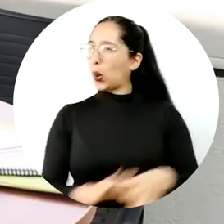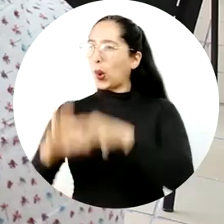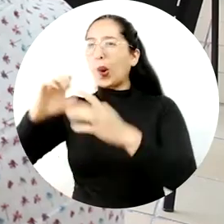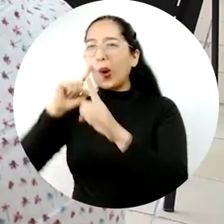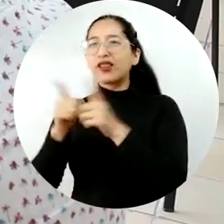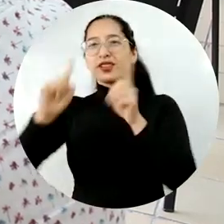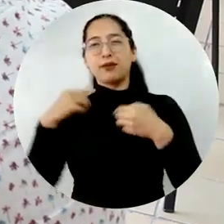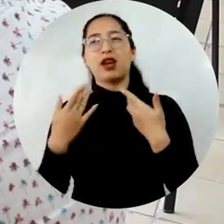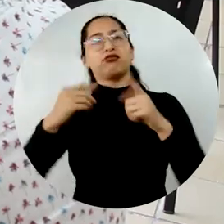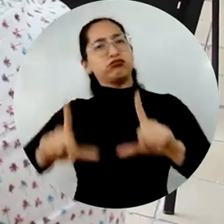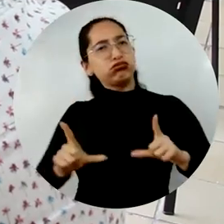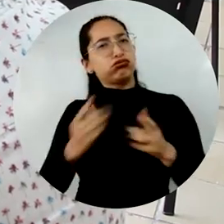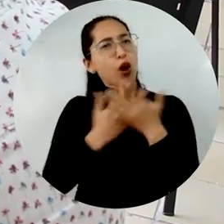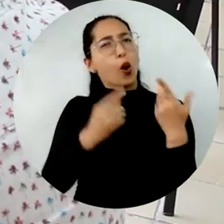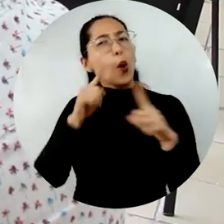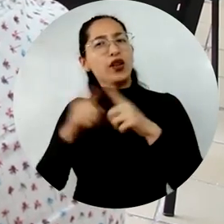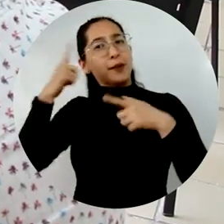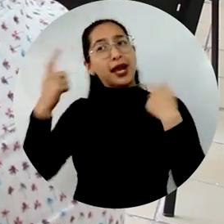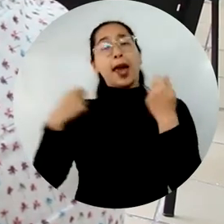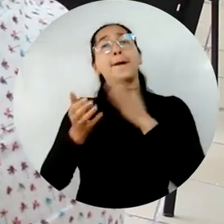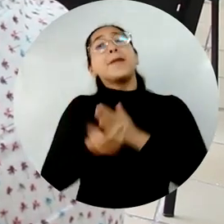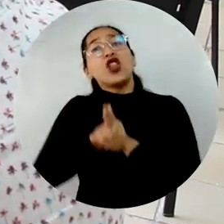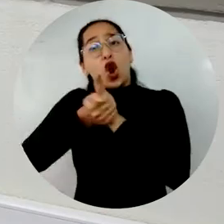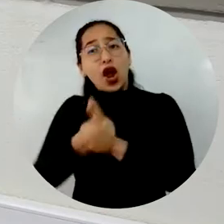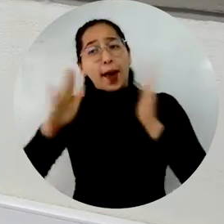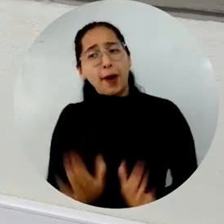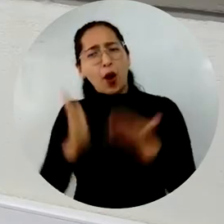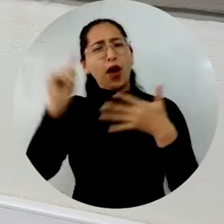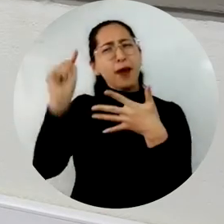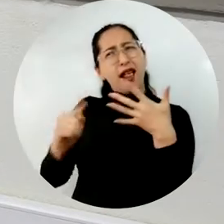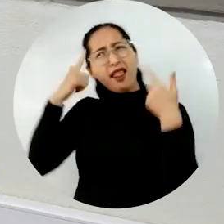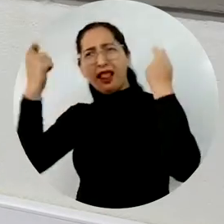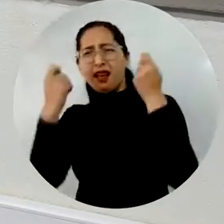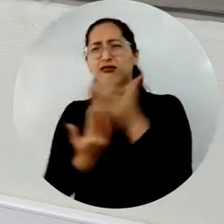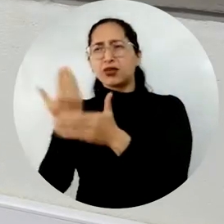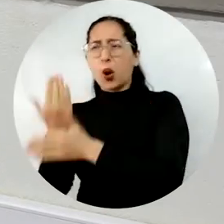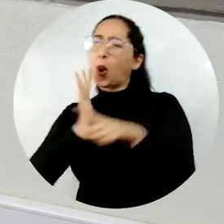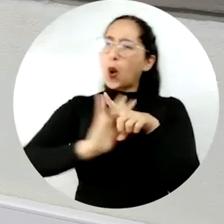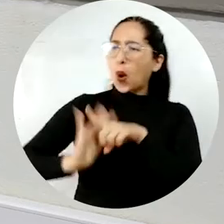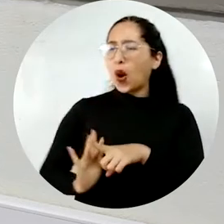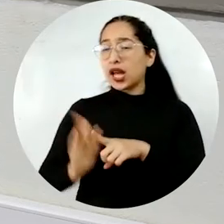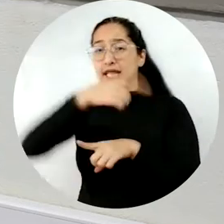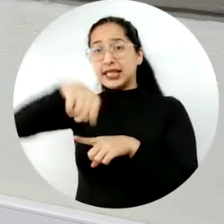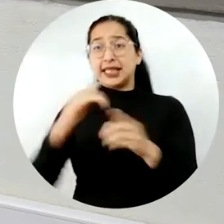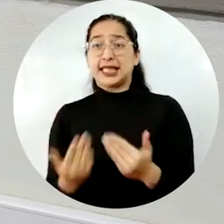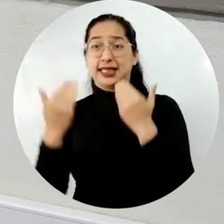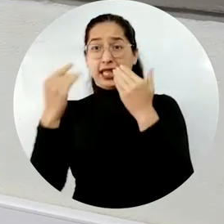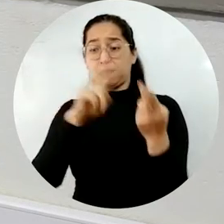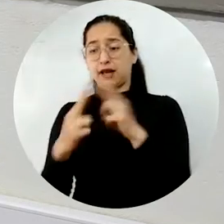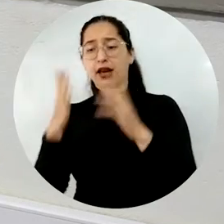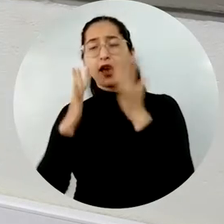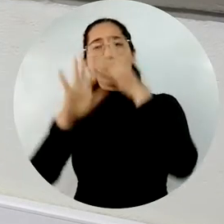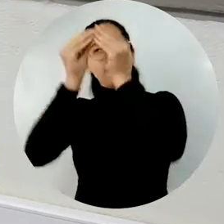tecnificando, adquiriendo posgrados y mejorando nuestras metodologías. Esto habla muy bien de todos los procesos en buena forma que se están